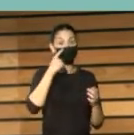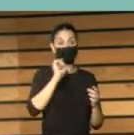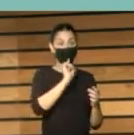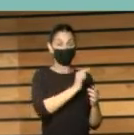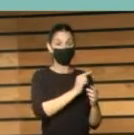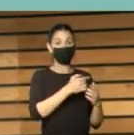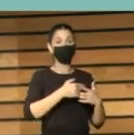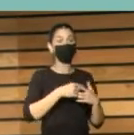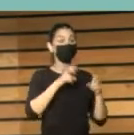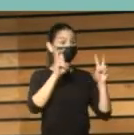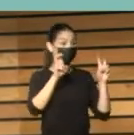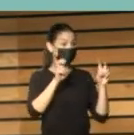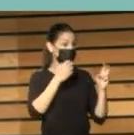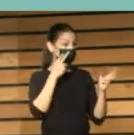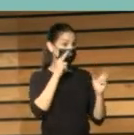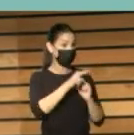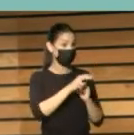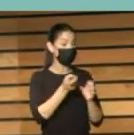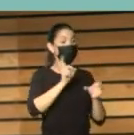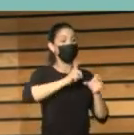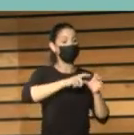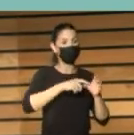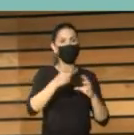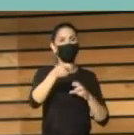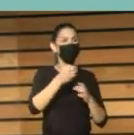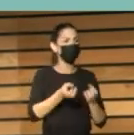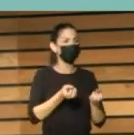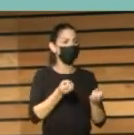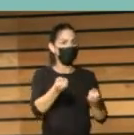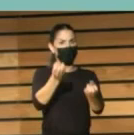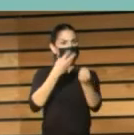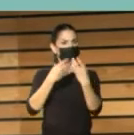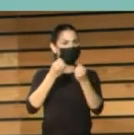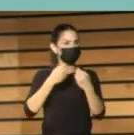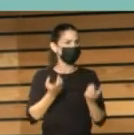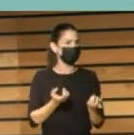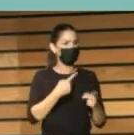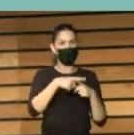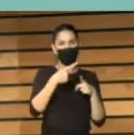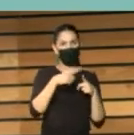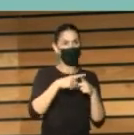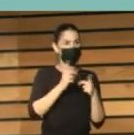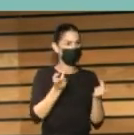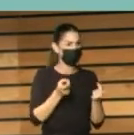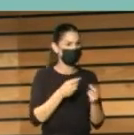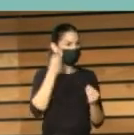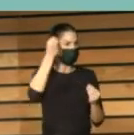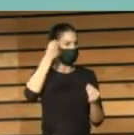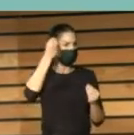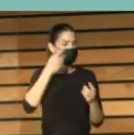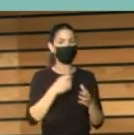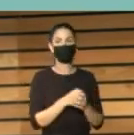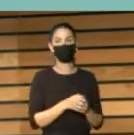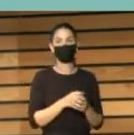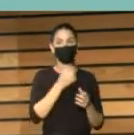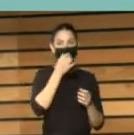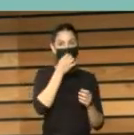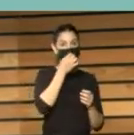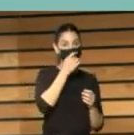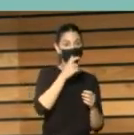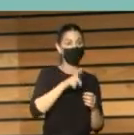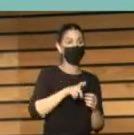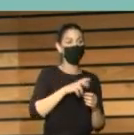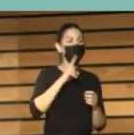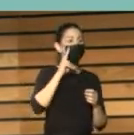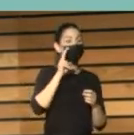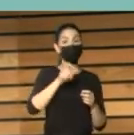y que puedan ustedes, por supuesto, también aportar ideas. Sé que los compañeros y compañeras de la Biblioteca, que los estoy viendo desde aquí, Insular, están presentes y espero que